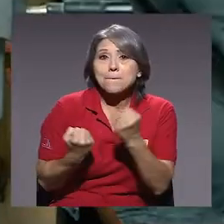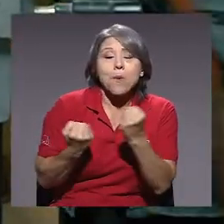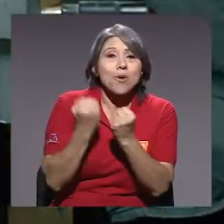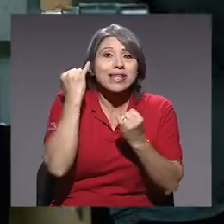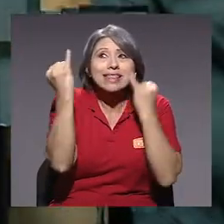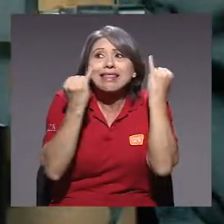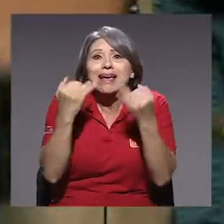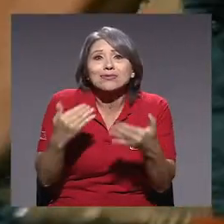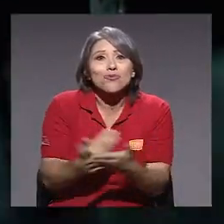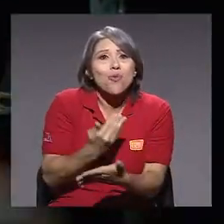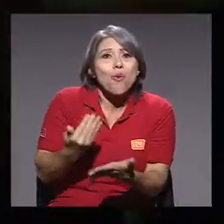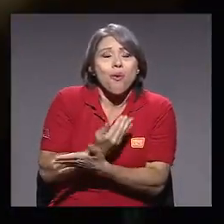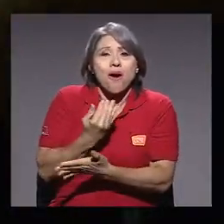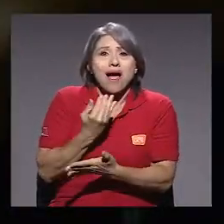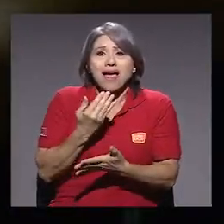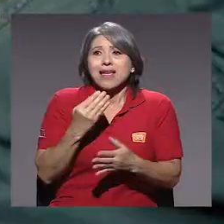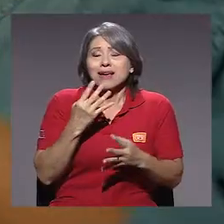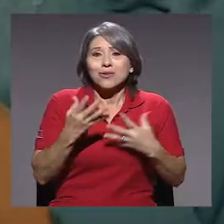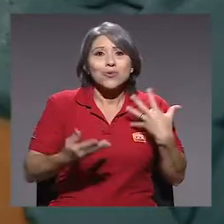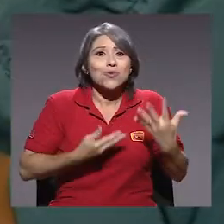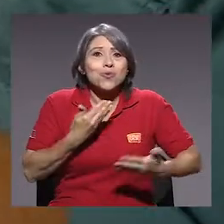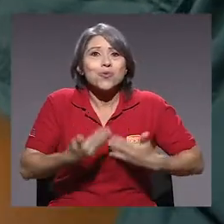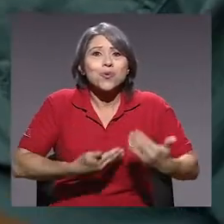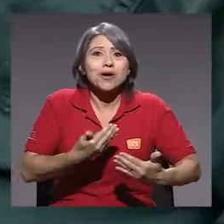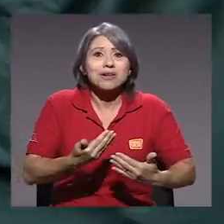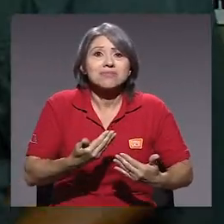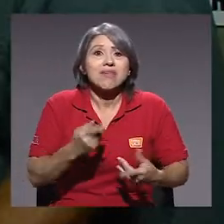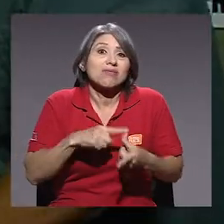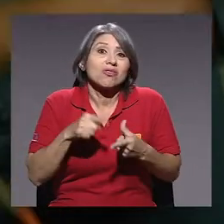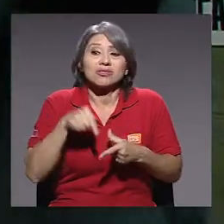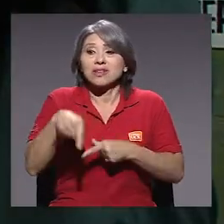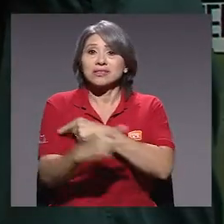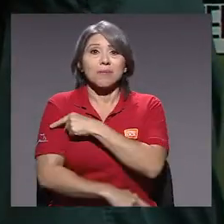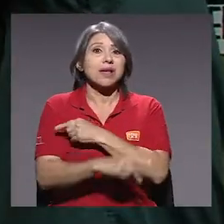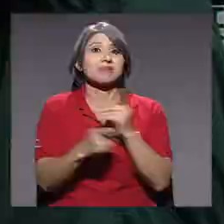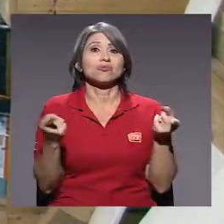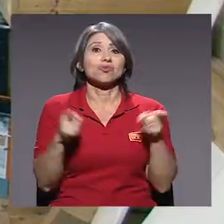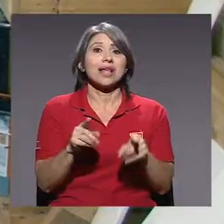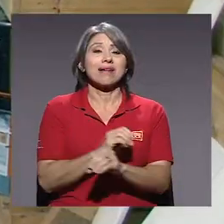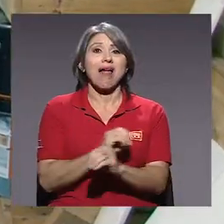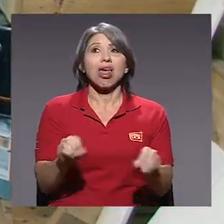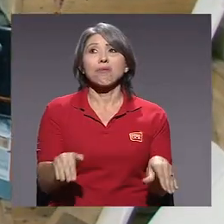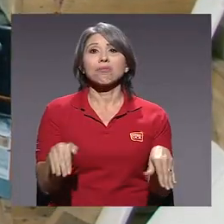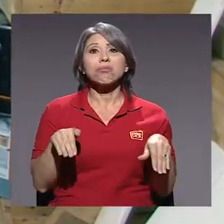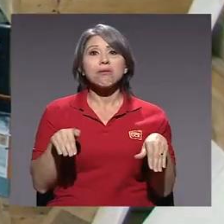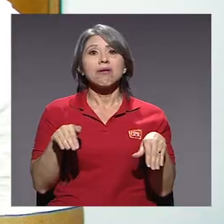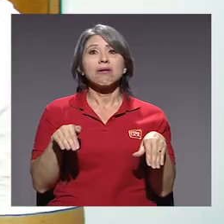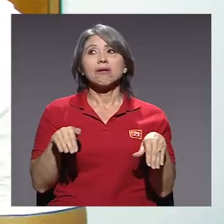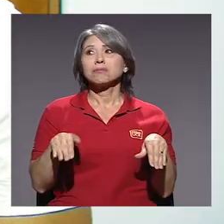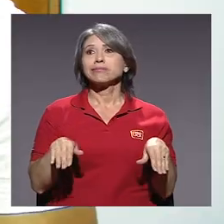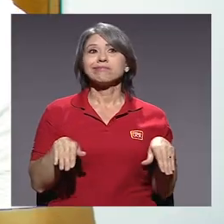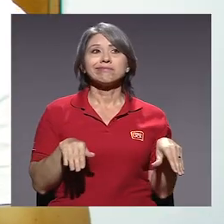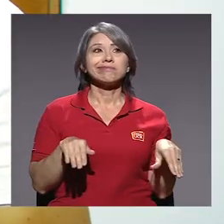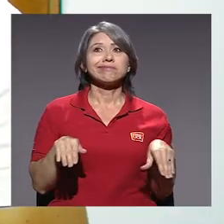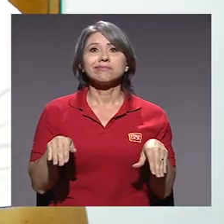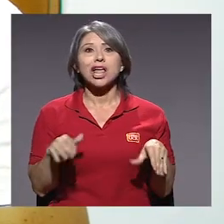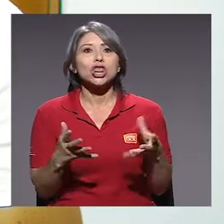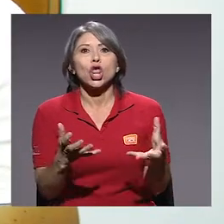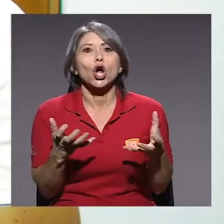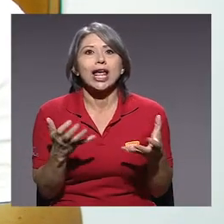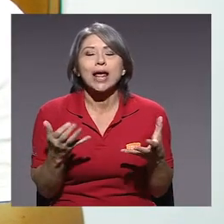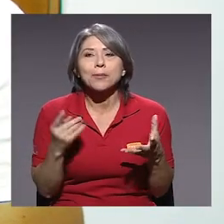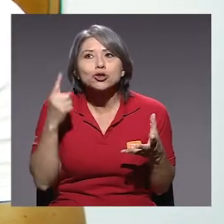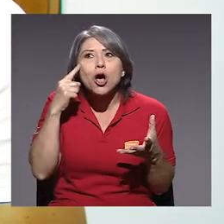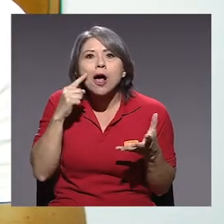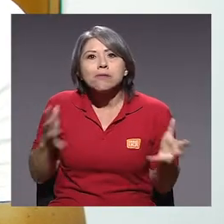apuesta por ideas incipientes, ideas innovadoras, en este país simplemente no va a suceder nada. Entonces, nos quedamos créditos